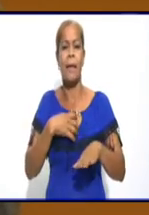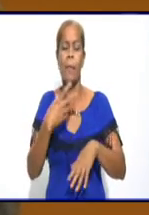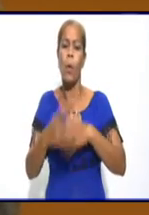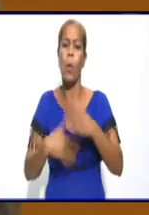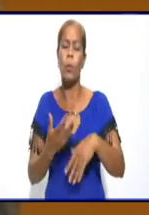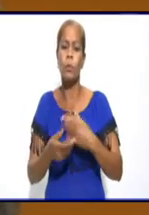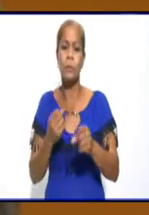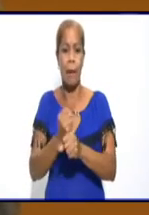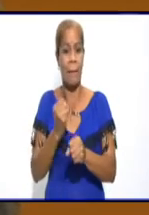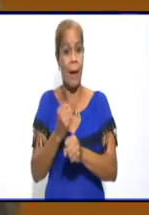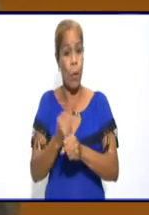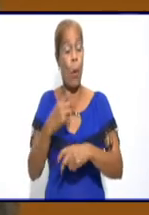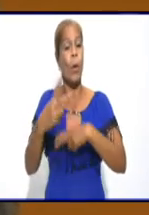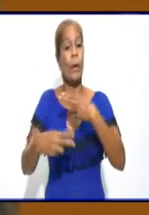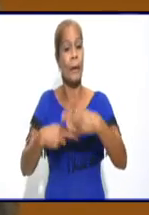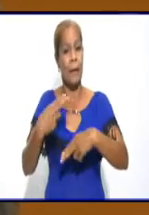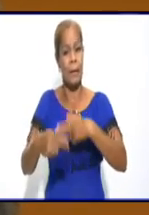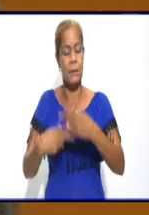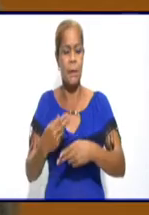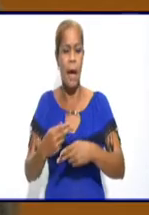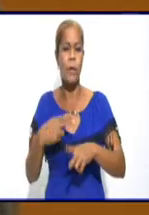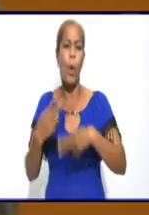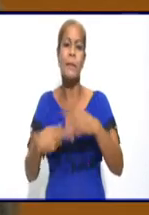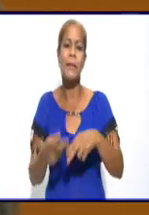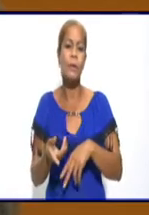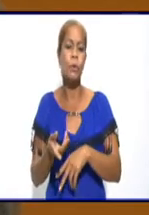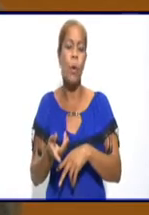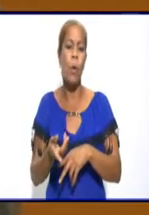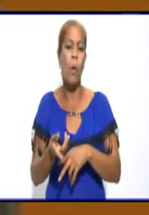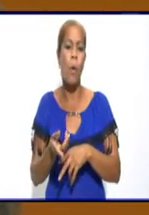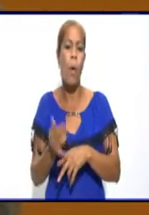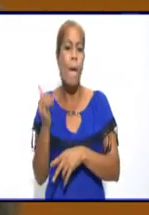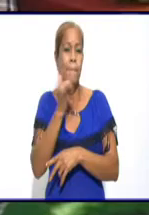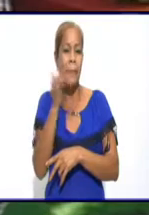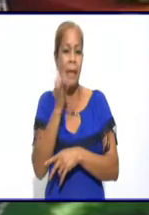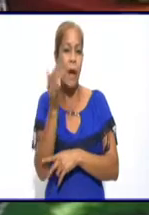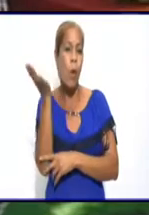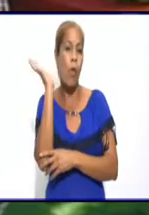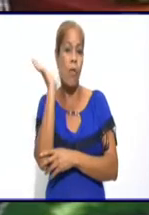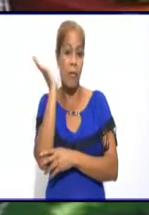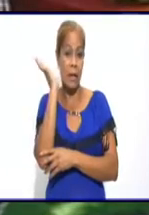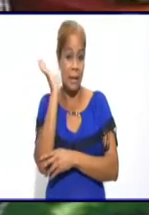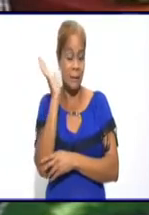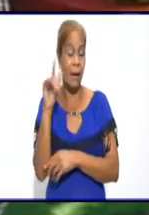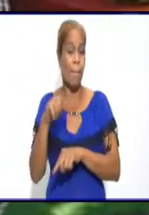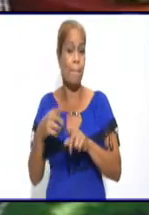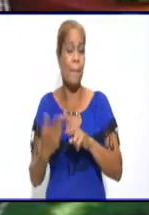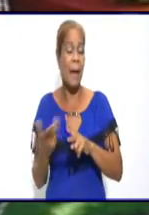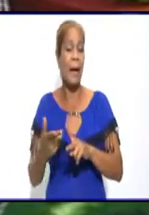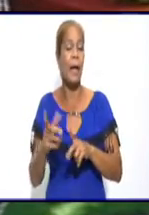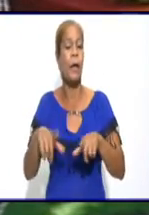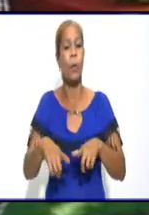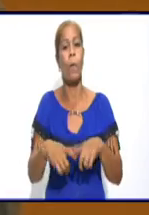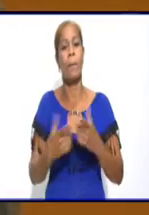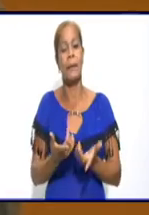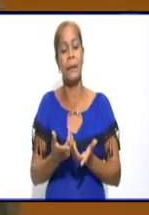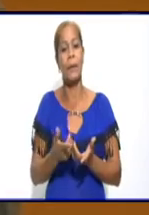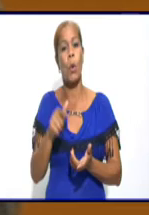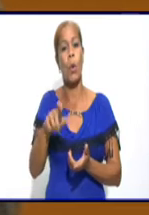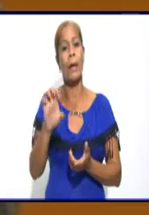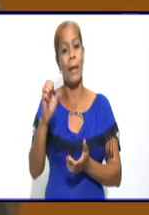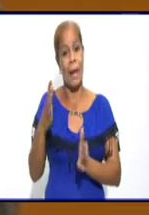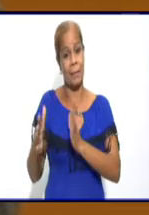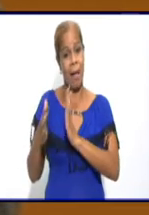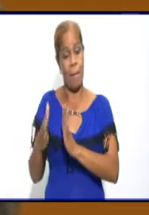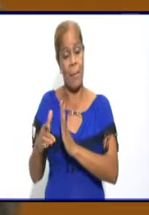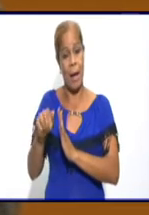Estábamos implementando, haciendo videoconferencias con los municipios para cumplir con la campaña antes del 30 de abril. Bueno, ahora viene este